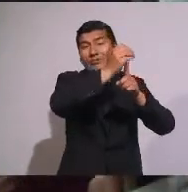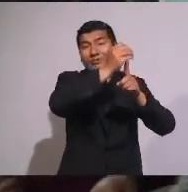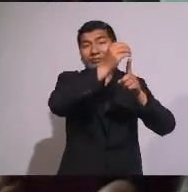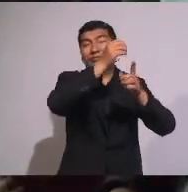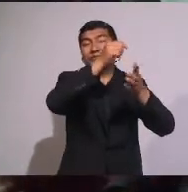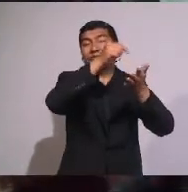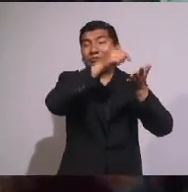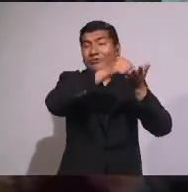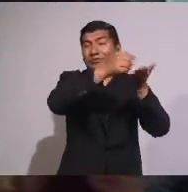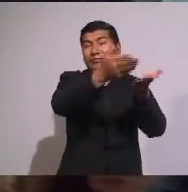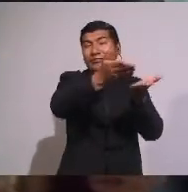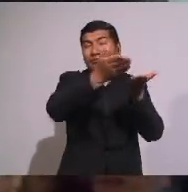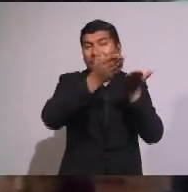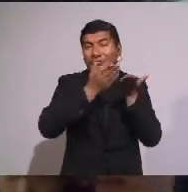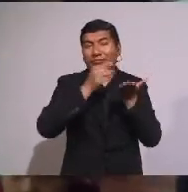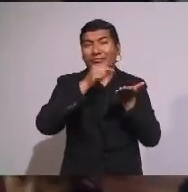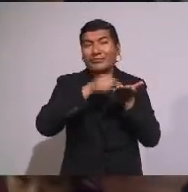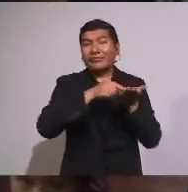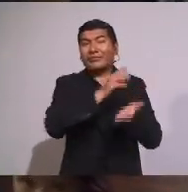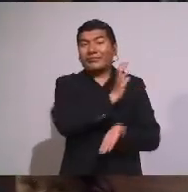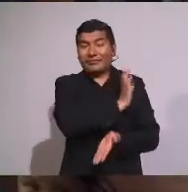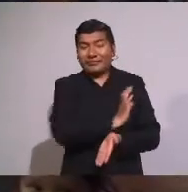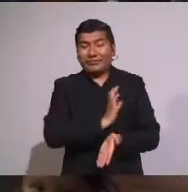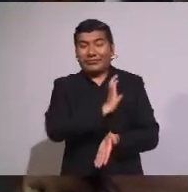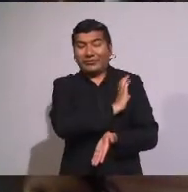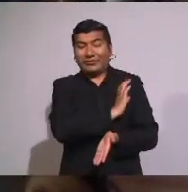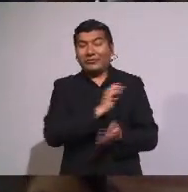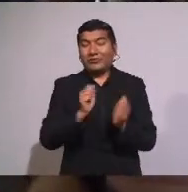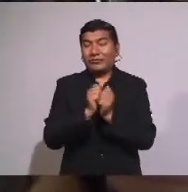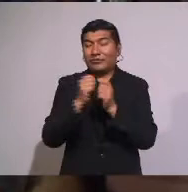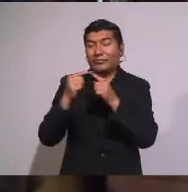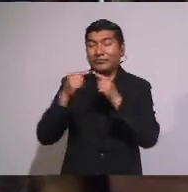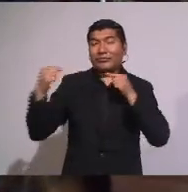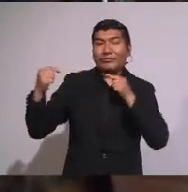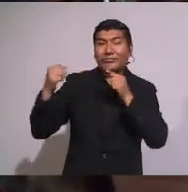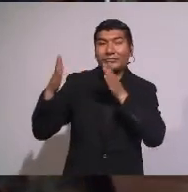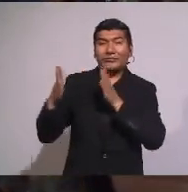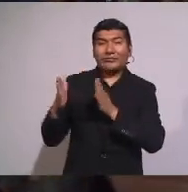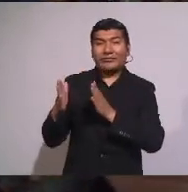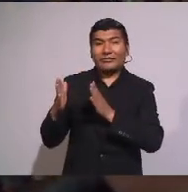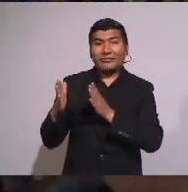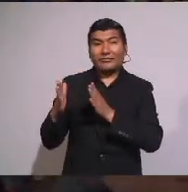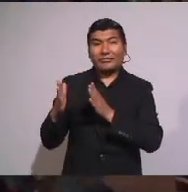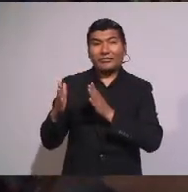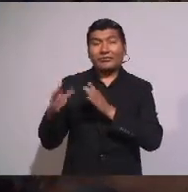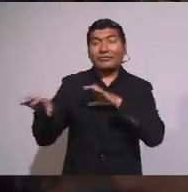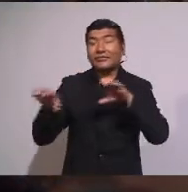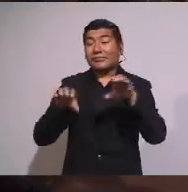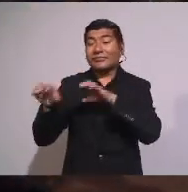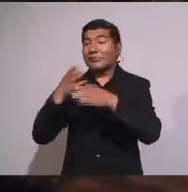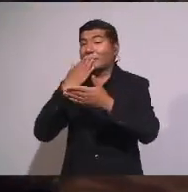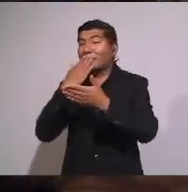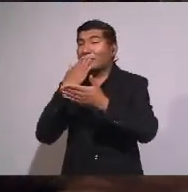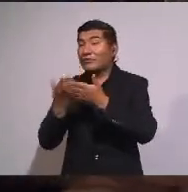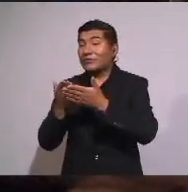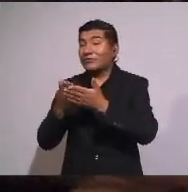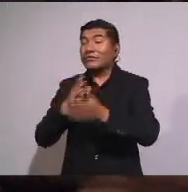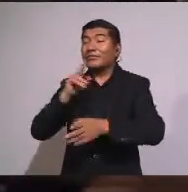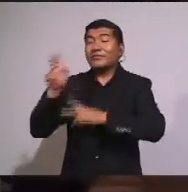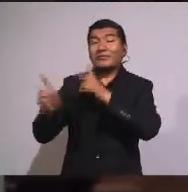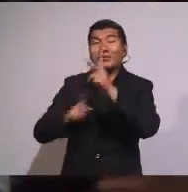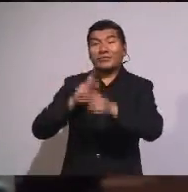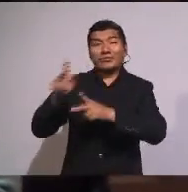para tener Este comportamiento Con los enemigos Hagan el bien A los que Los